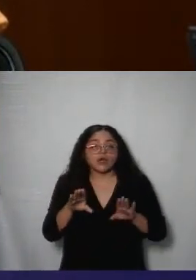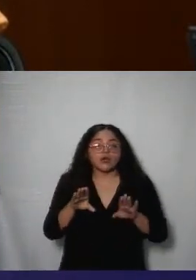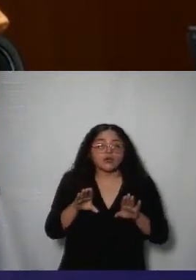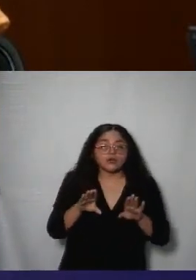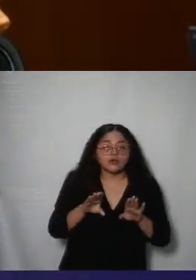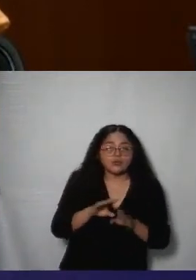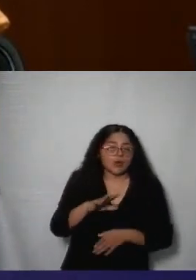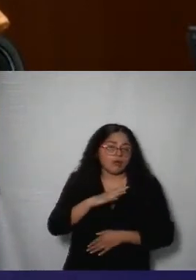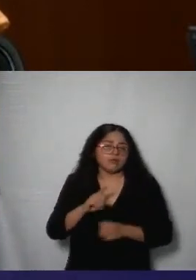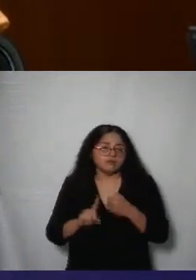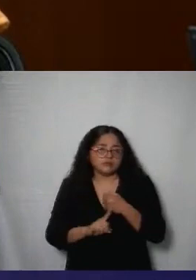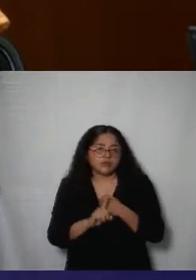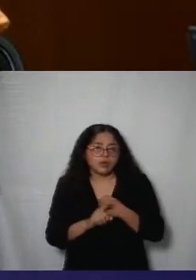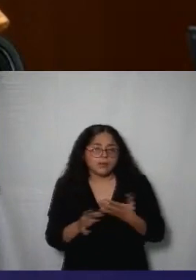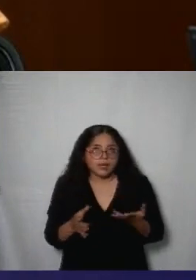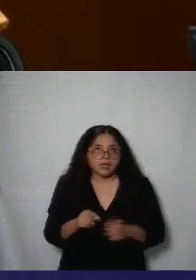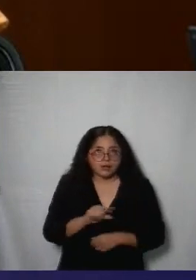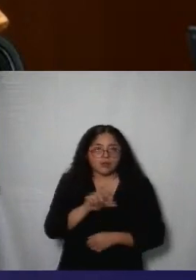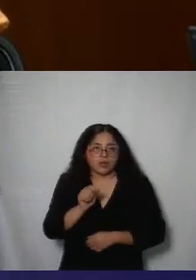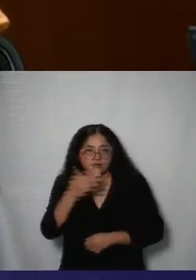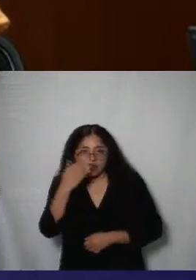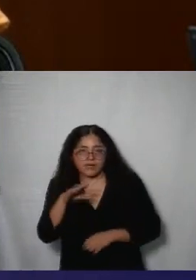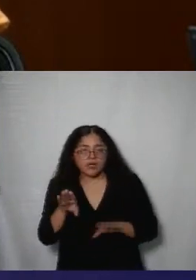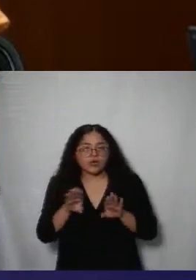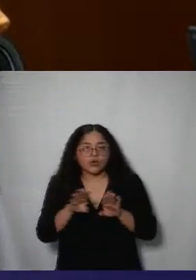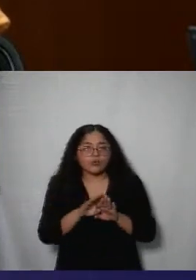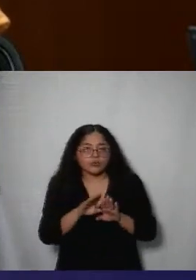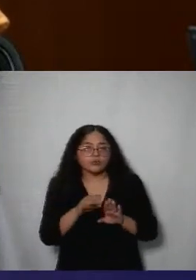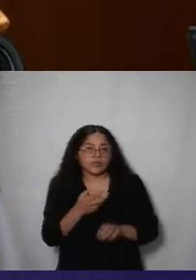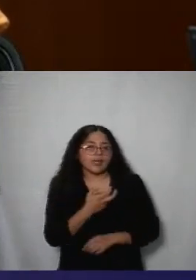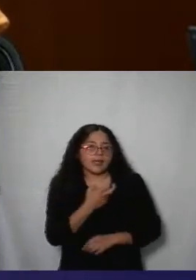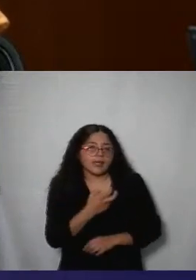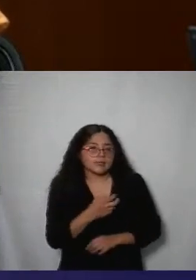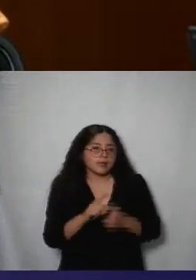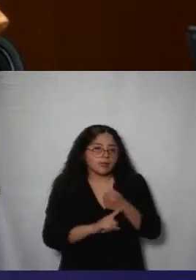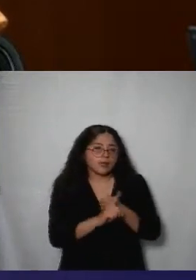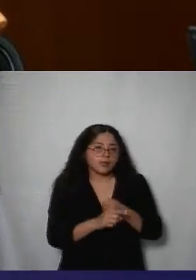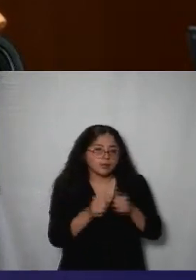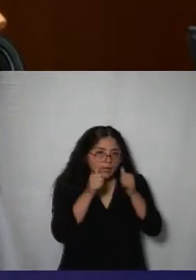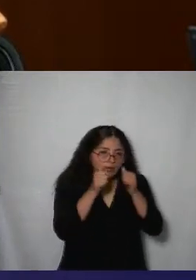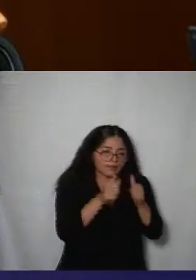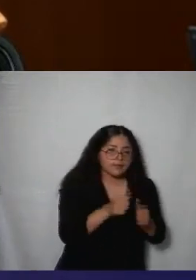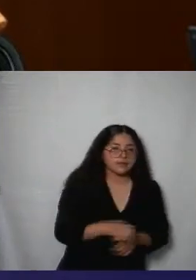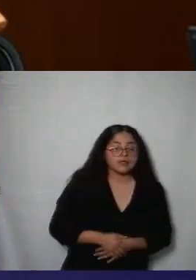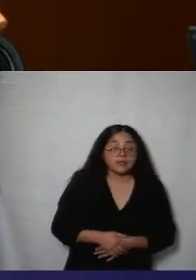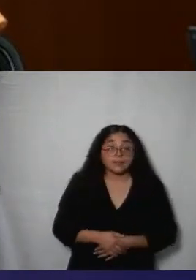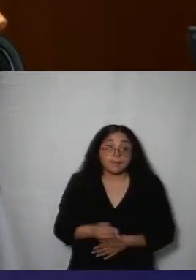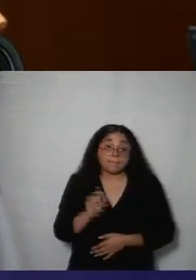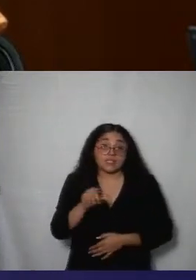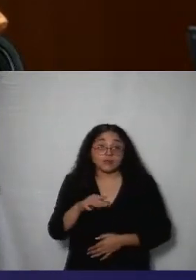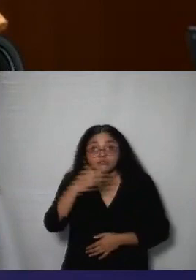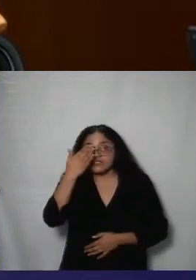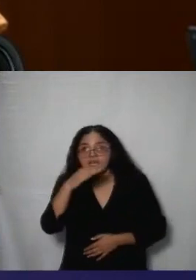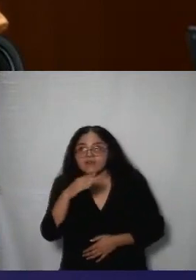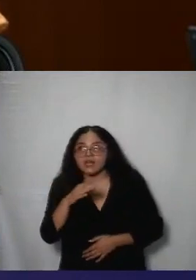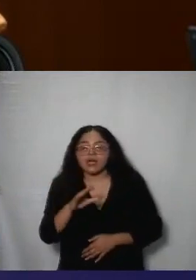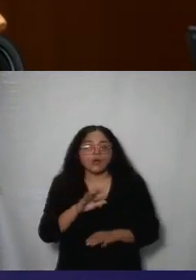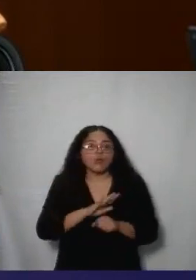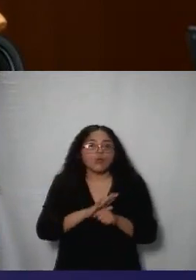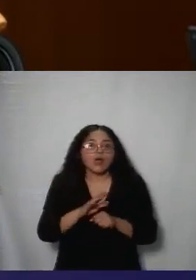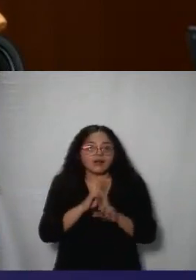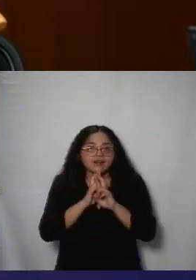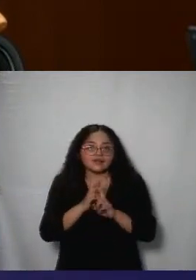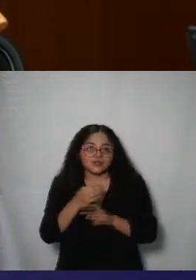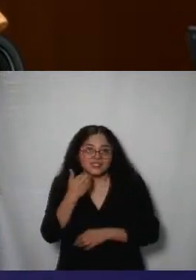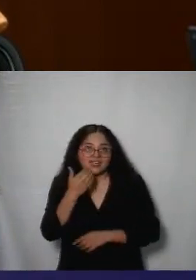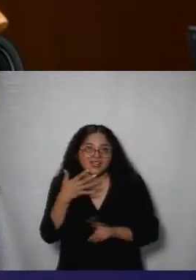sustenta la solución propuesta cómo se atacará el problema por atender y qué resultados esperan y para cuándo